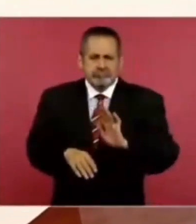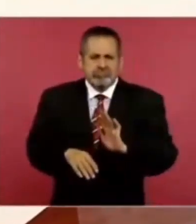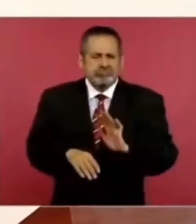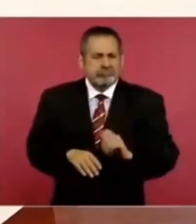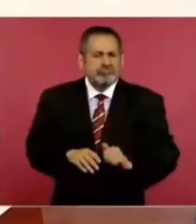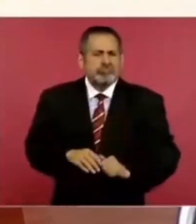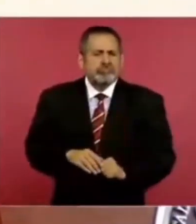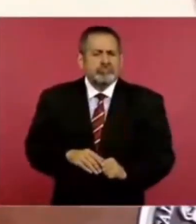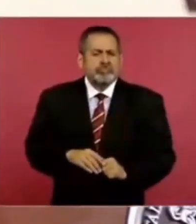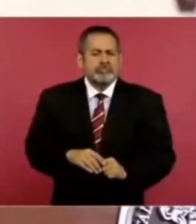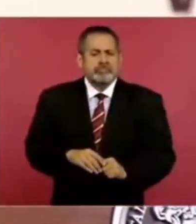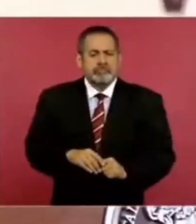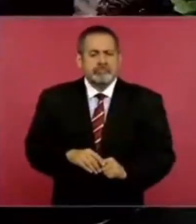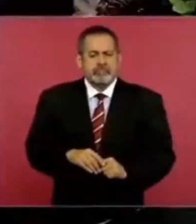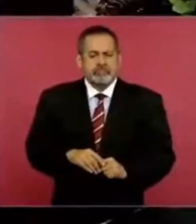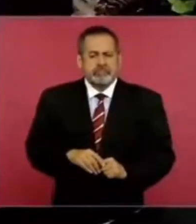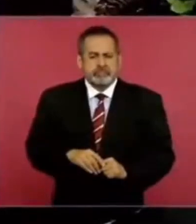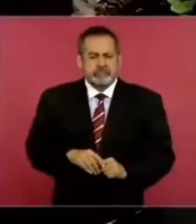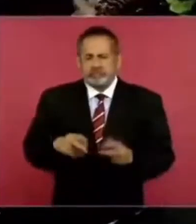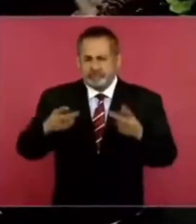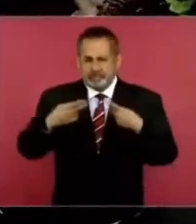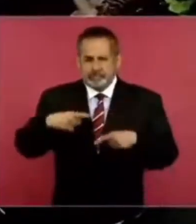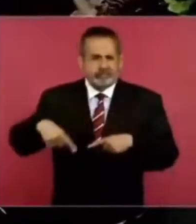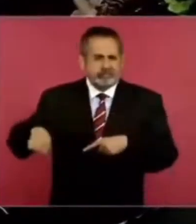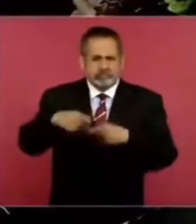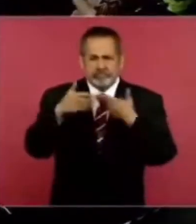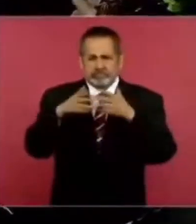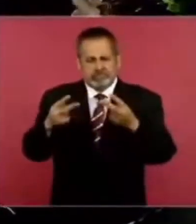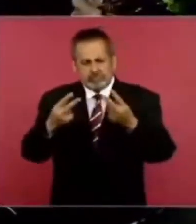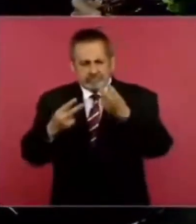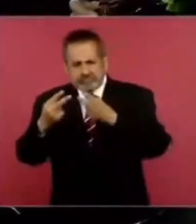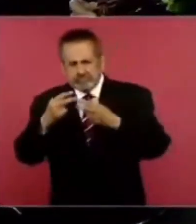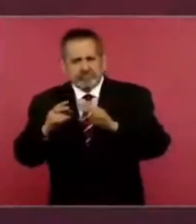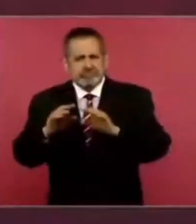personajes de la vida pública.